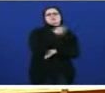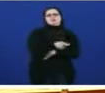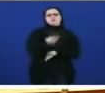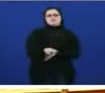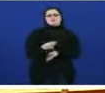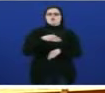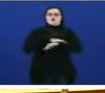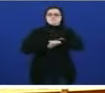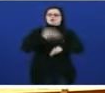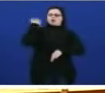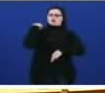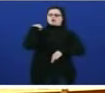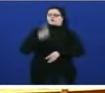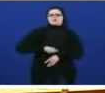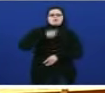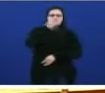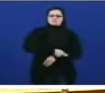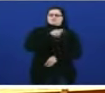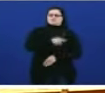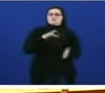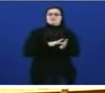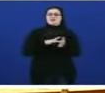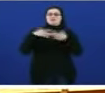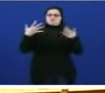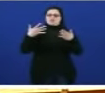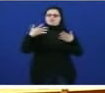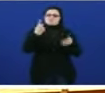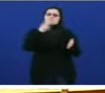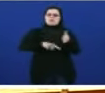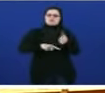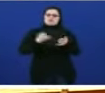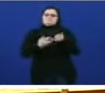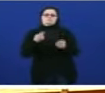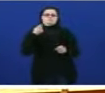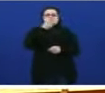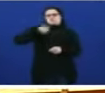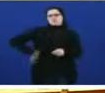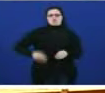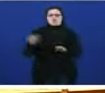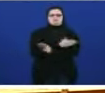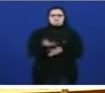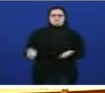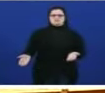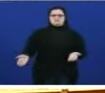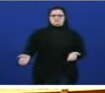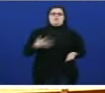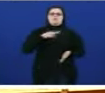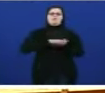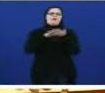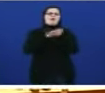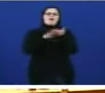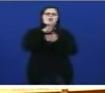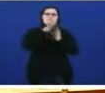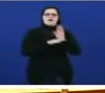cando co anterior goberno sempre cobraron antes do día 10 de cada mes. Pode falar vostede de moitos plans, de moitos